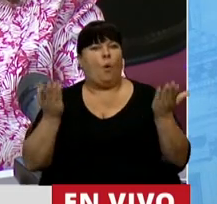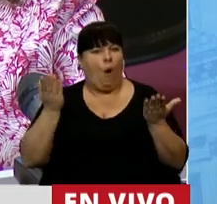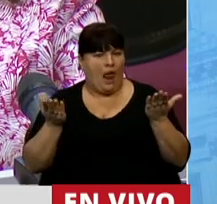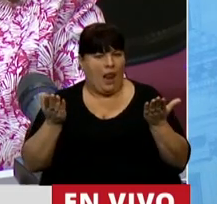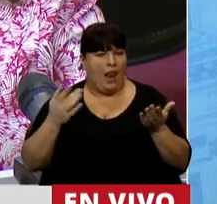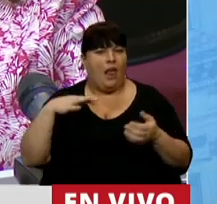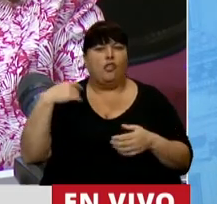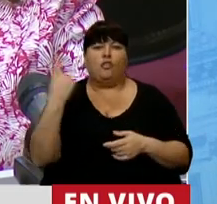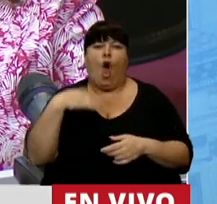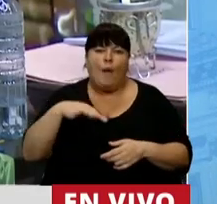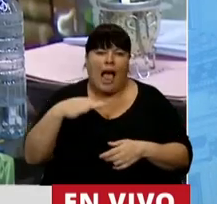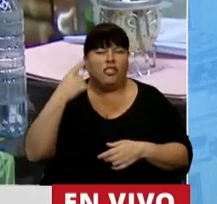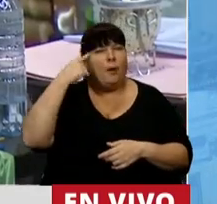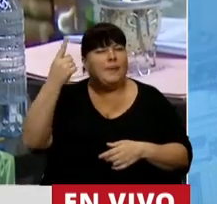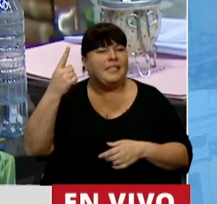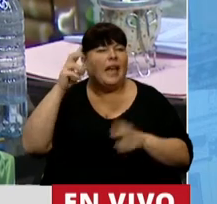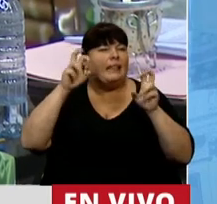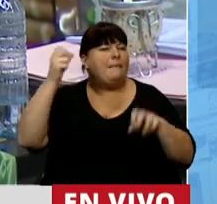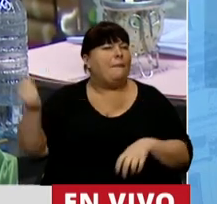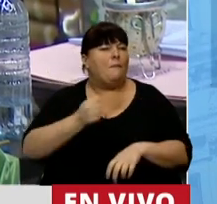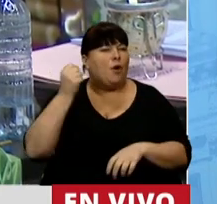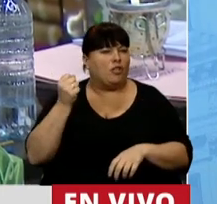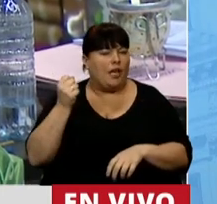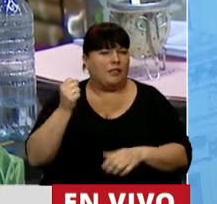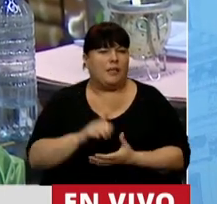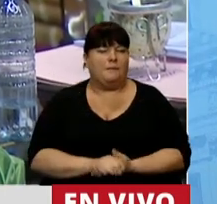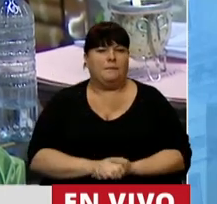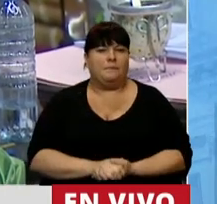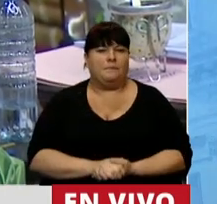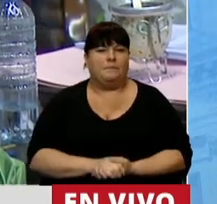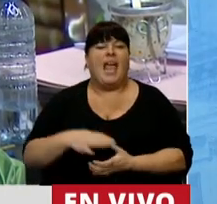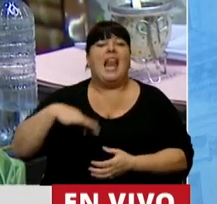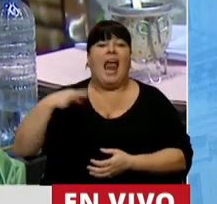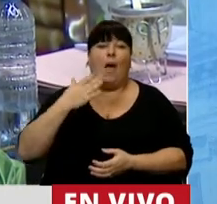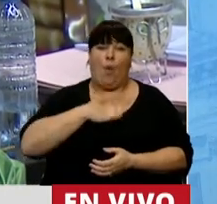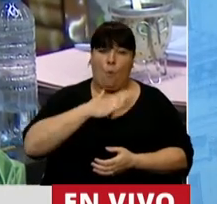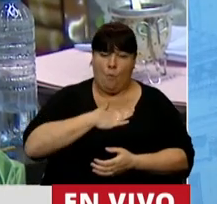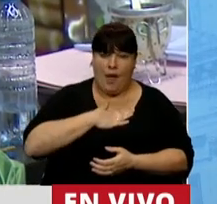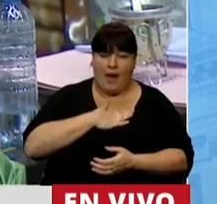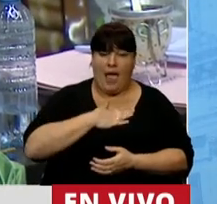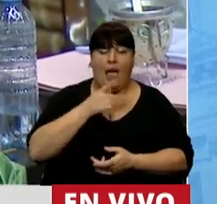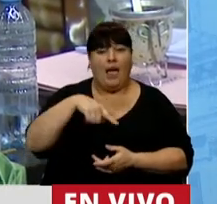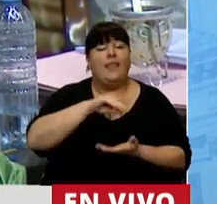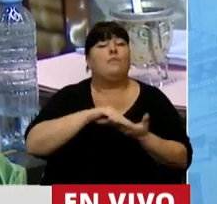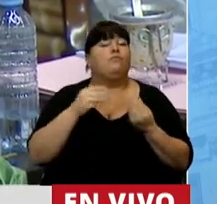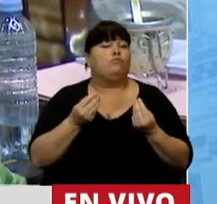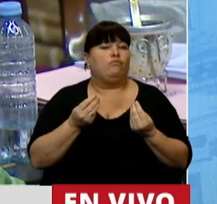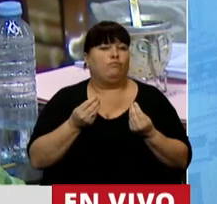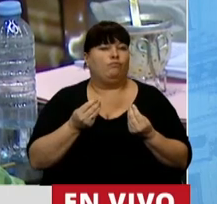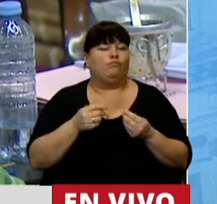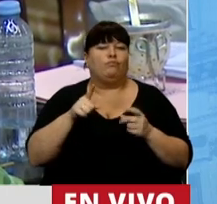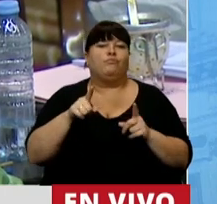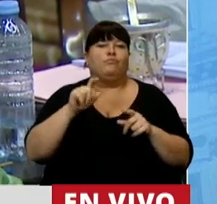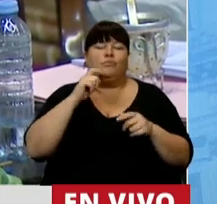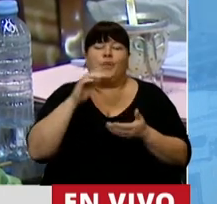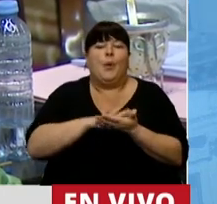Nos obliga a hacernos preguntas fundamentales. La vida humana, señores diputados, es uno